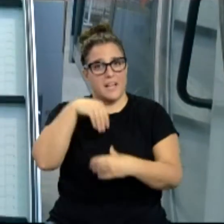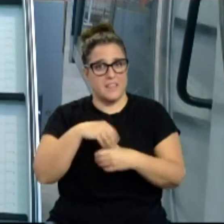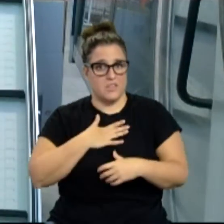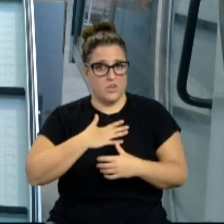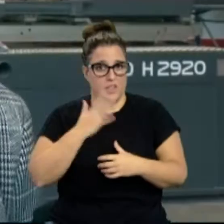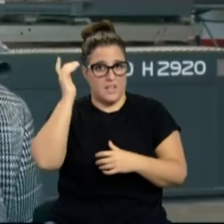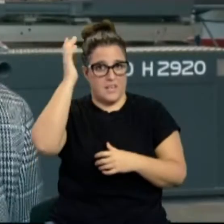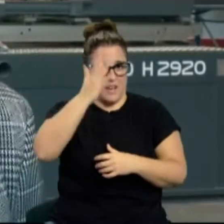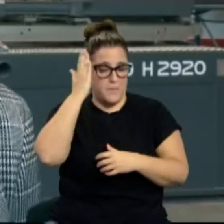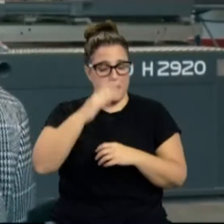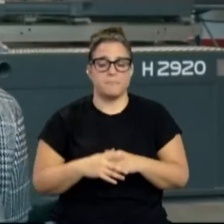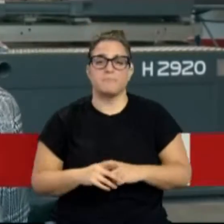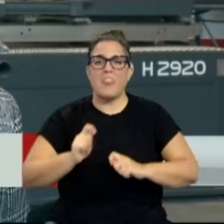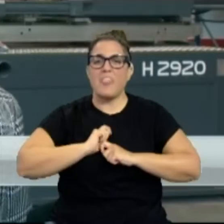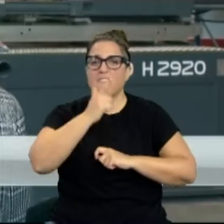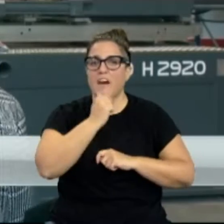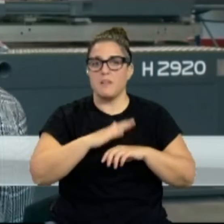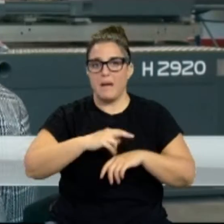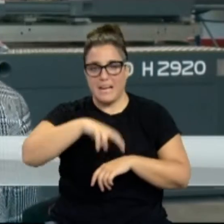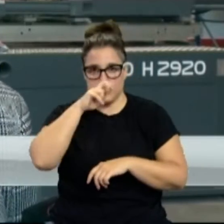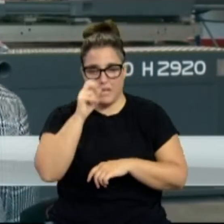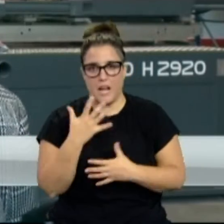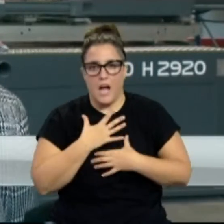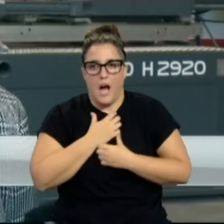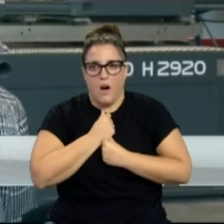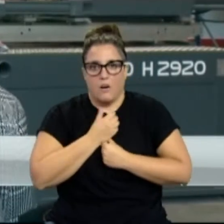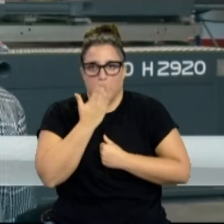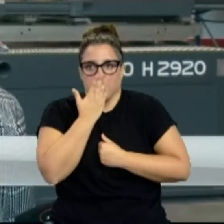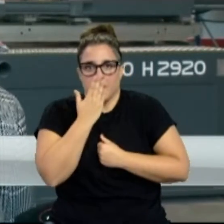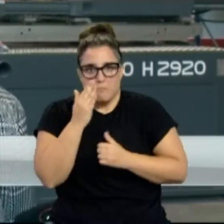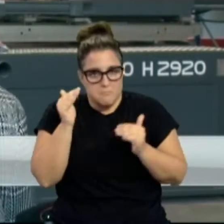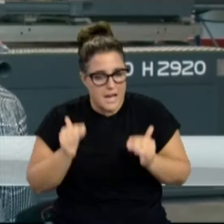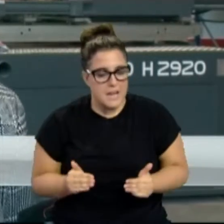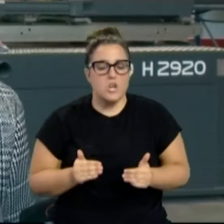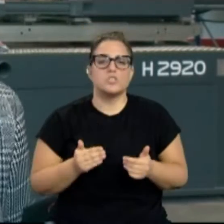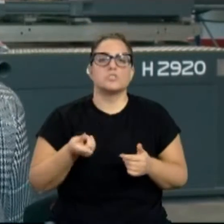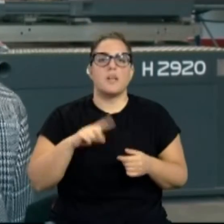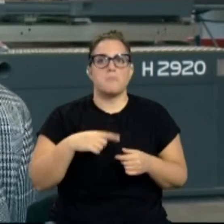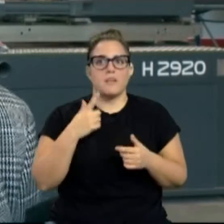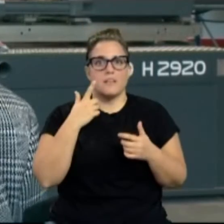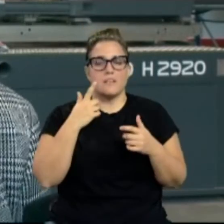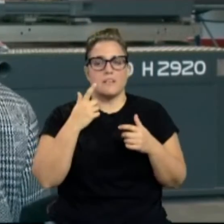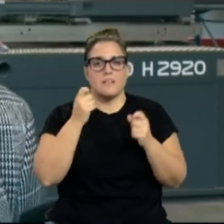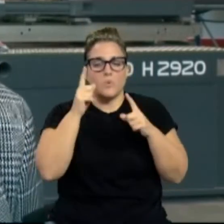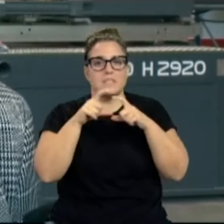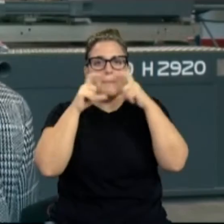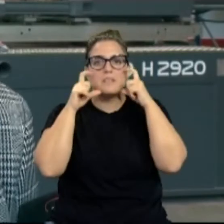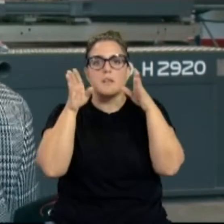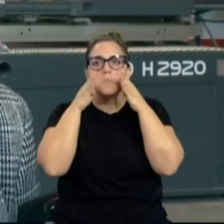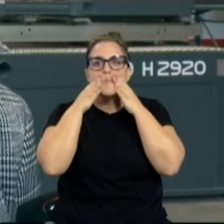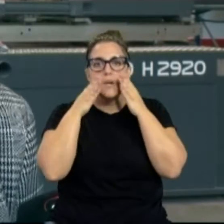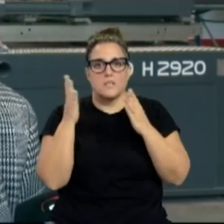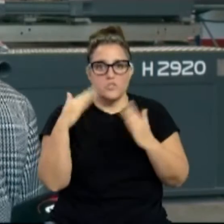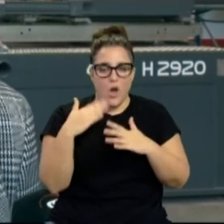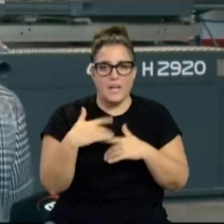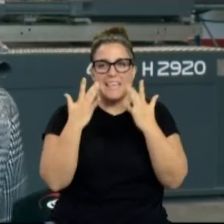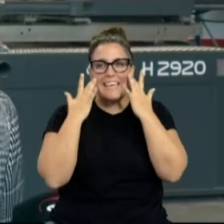Facilidad para respirar, menor sensación de ahogo, notas que no se te pega la mascarilla, da una sensación mayor de